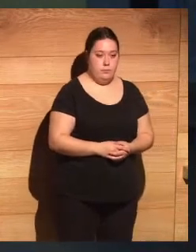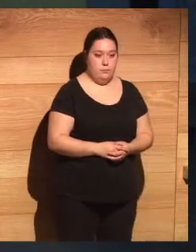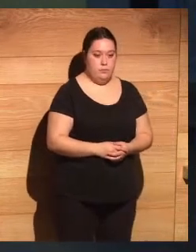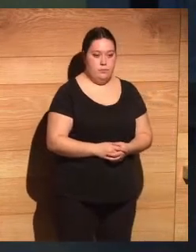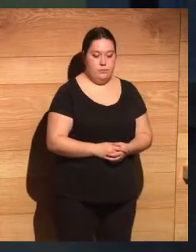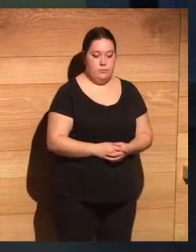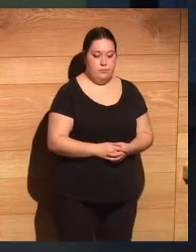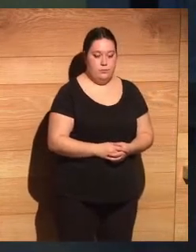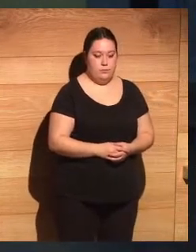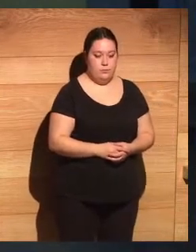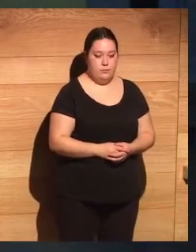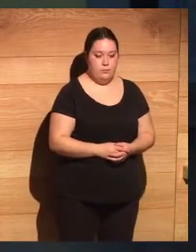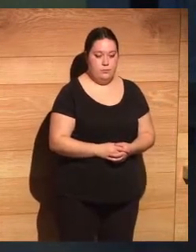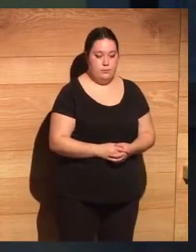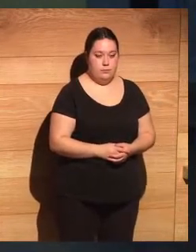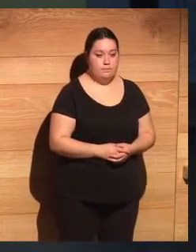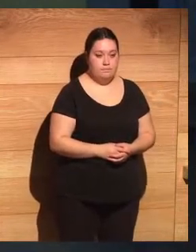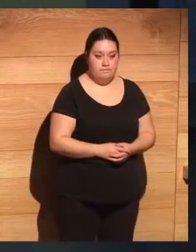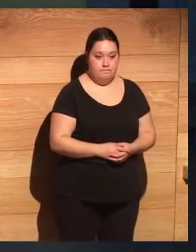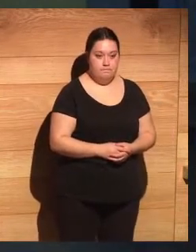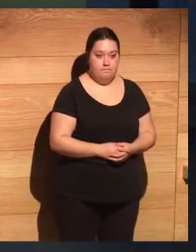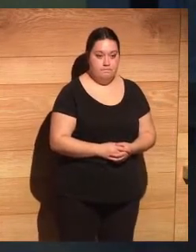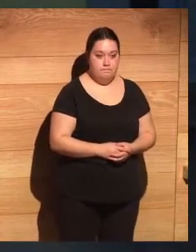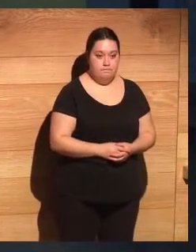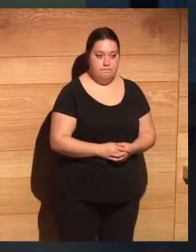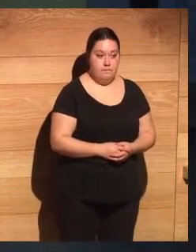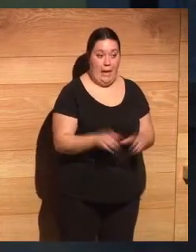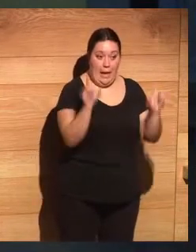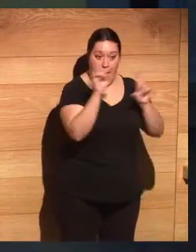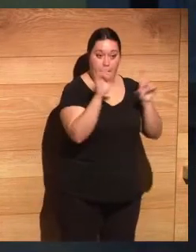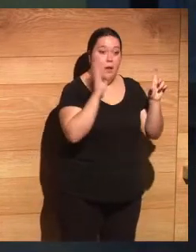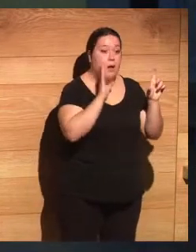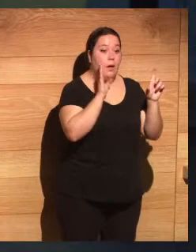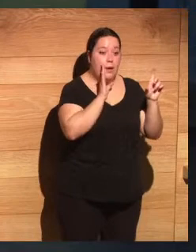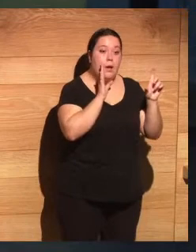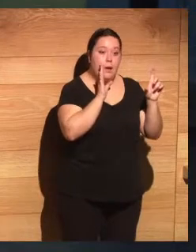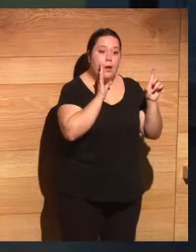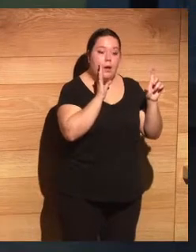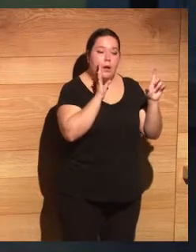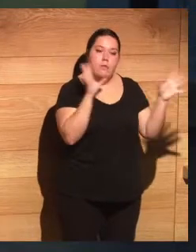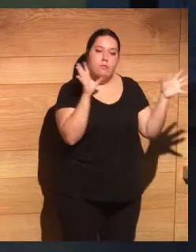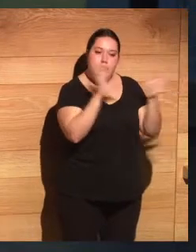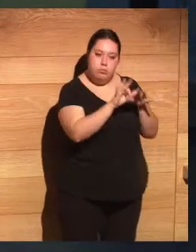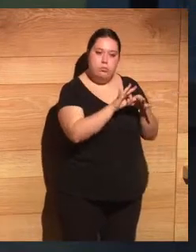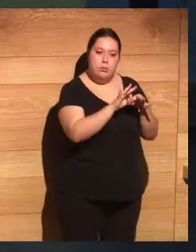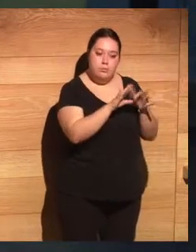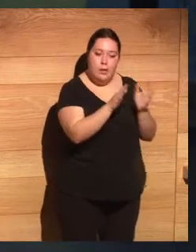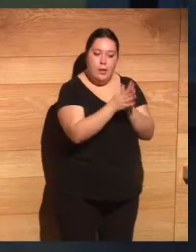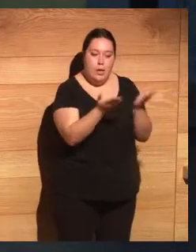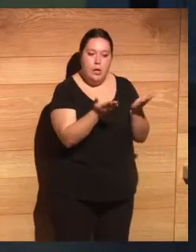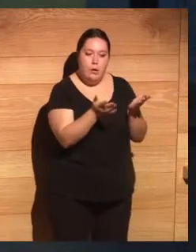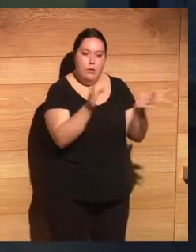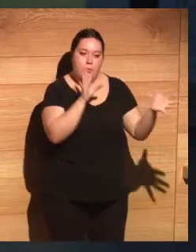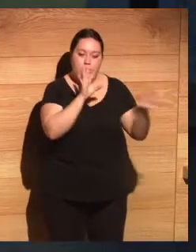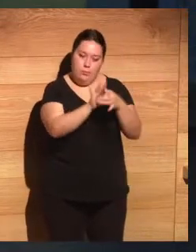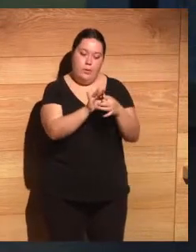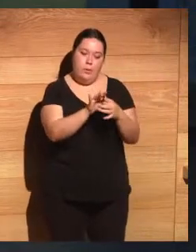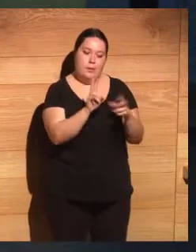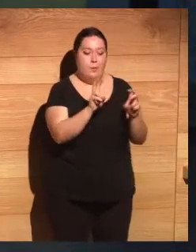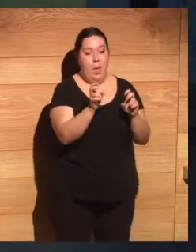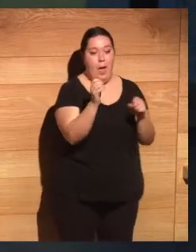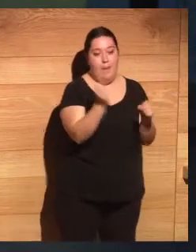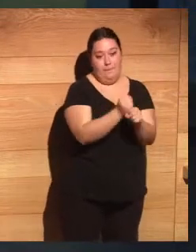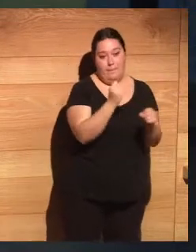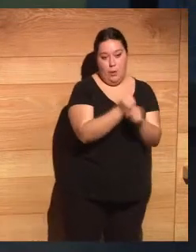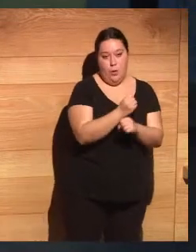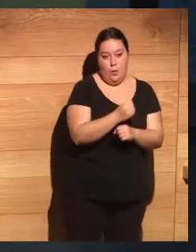de pensamiento, la de las costumbres. Y aquí es donde Ciudad del Cotizante tiene muchísimo a ver y aquí es donde el libro pone el foco, el empleo. Fijaros